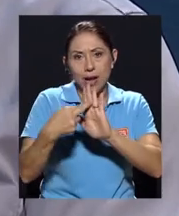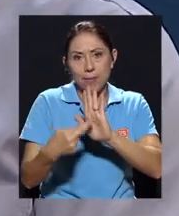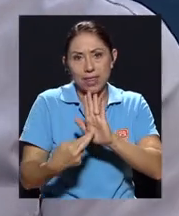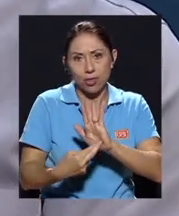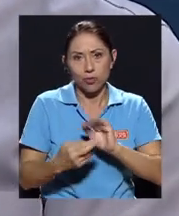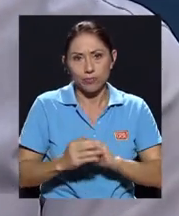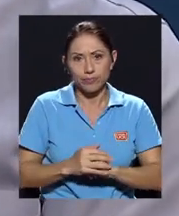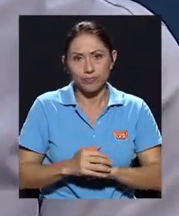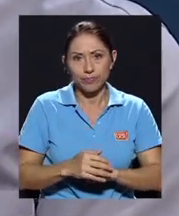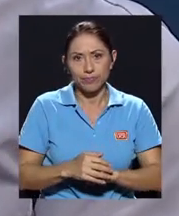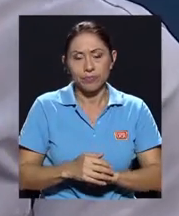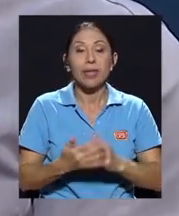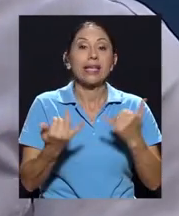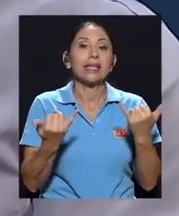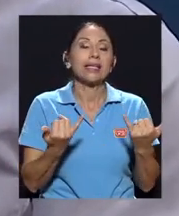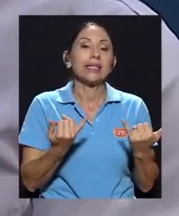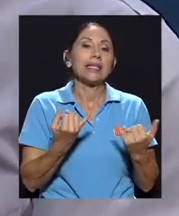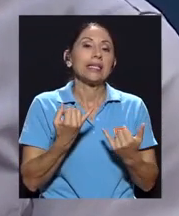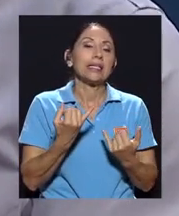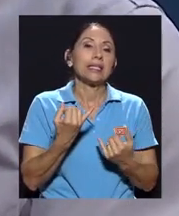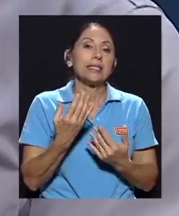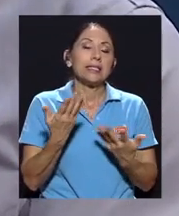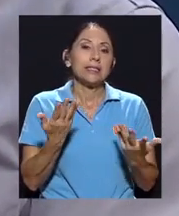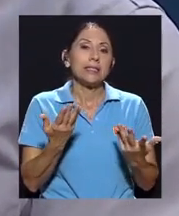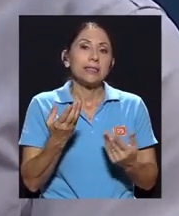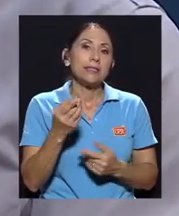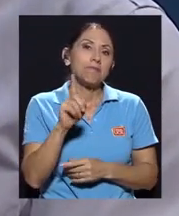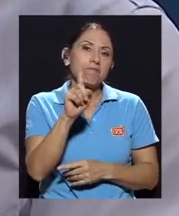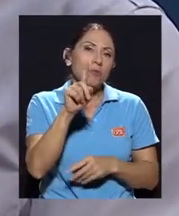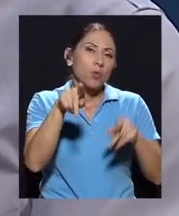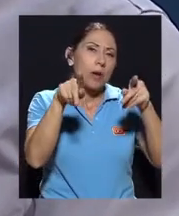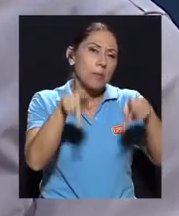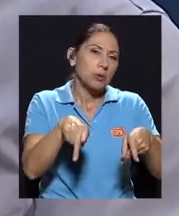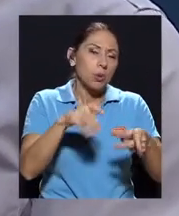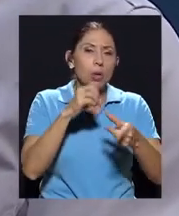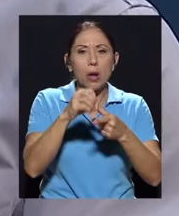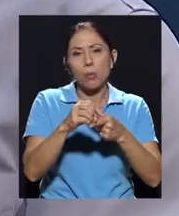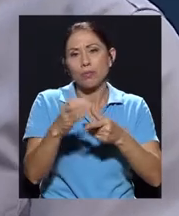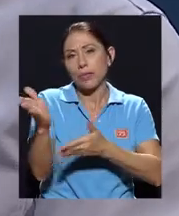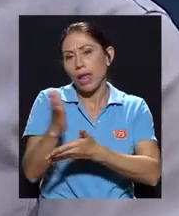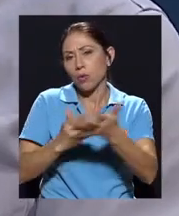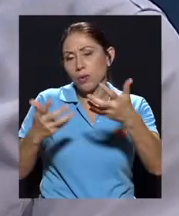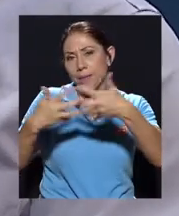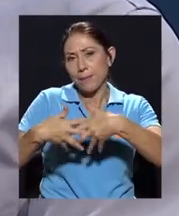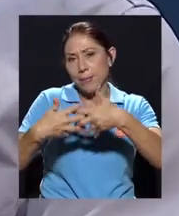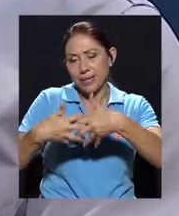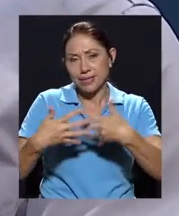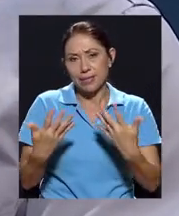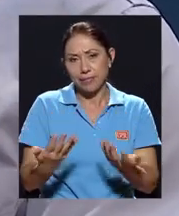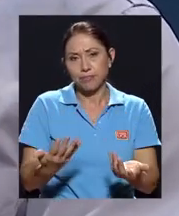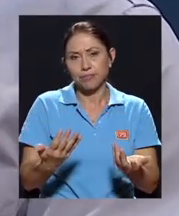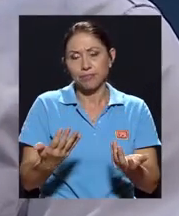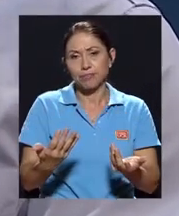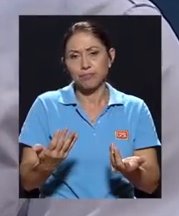Si una persona, alguna empresa que se ve directamente